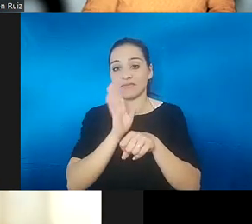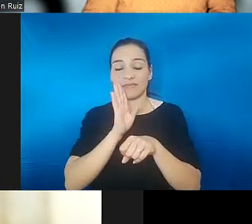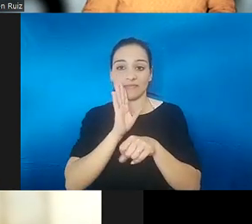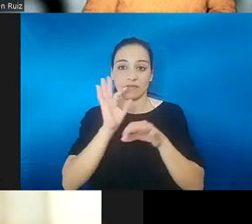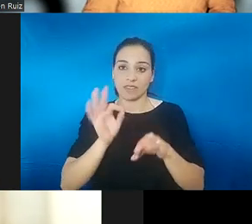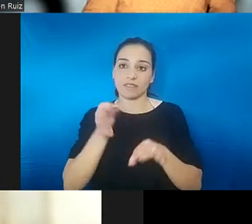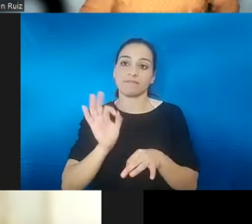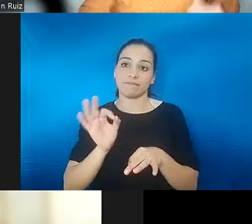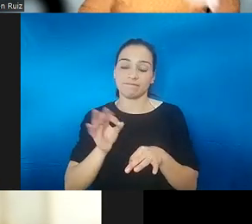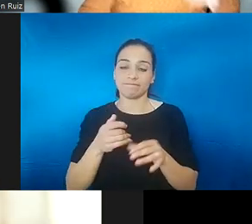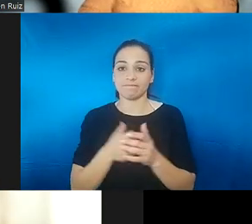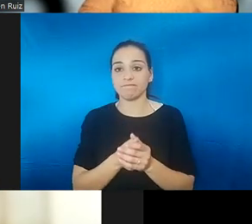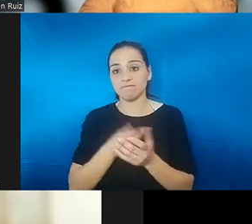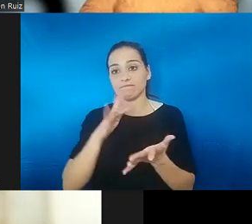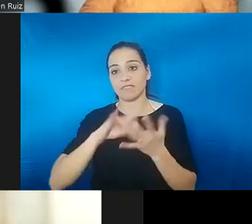avispero, por así decirlo.